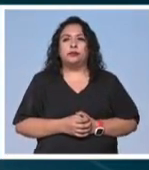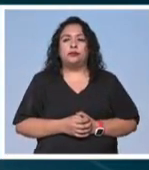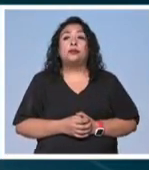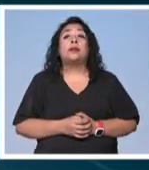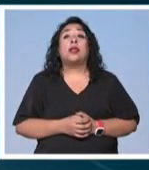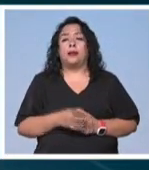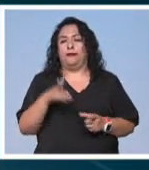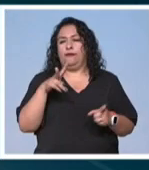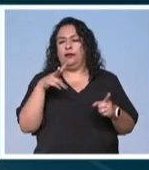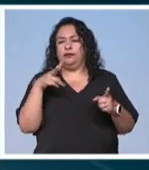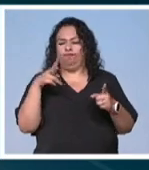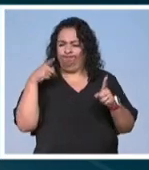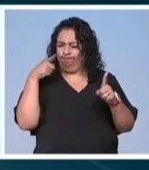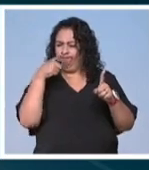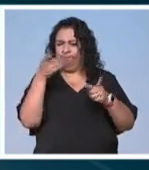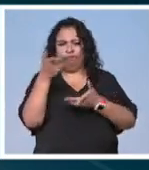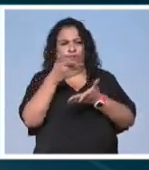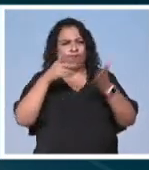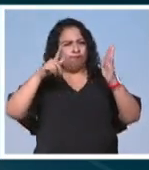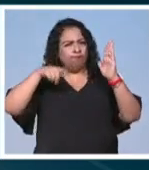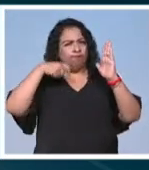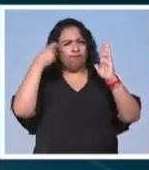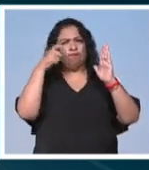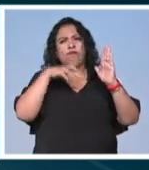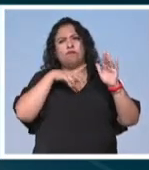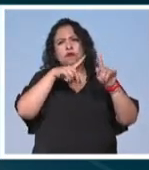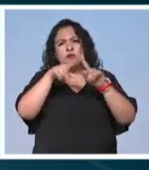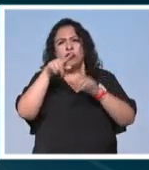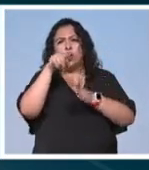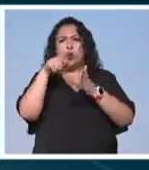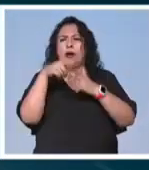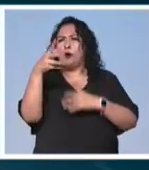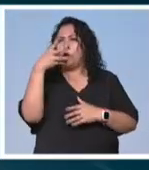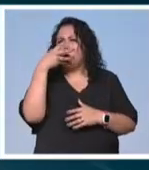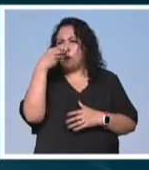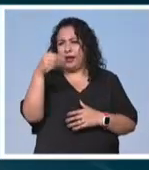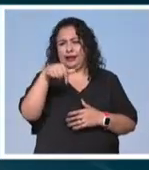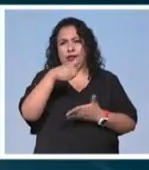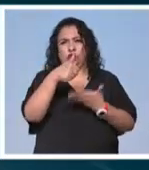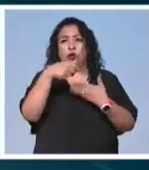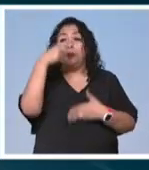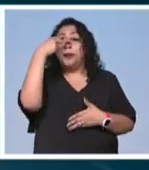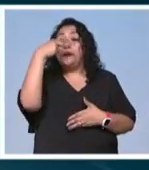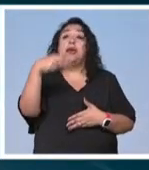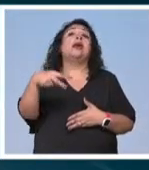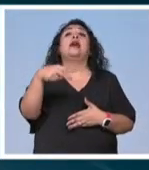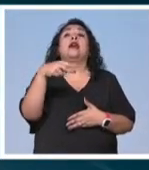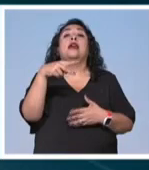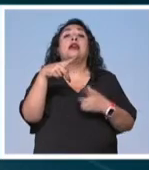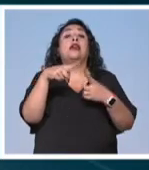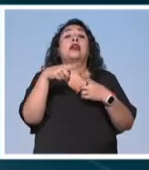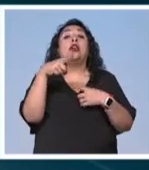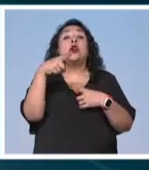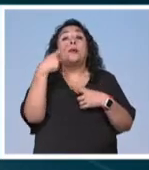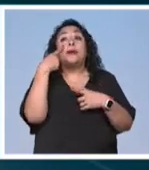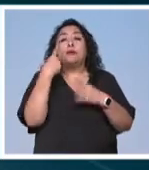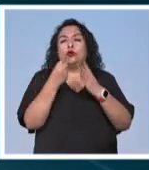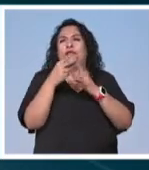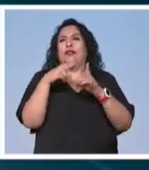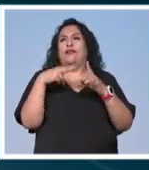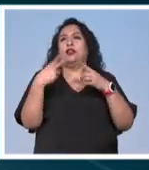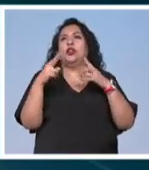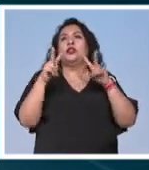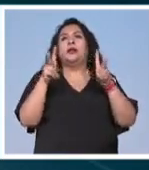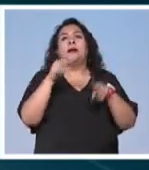Con la misión de compartir el arte cinematográfico en diferentes sedes de Coyoacán en la Ciudad de México el FEICA adoptó un enfoque innovador